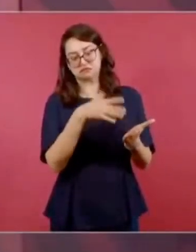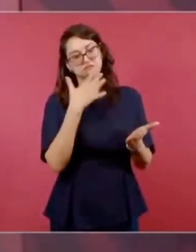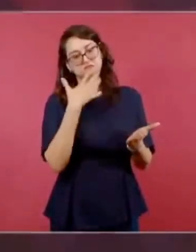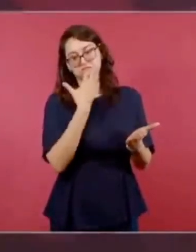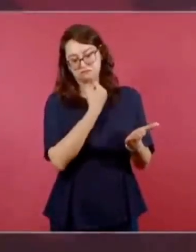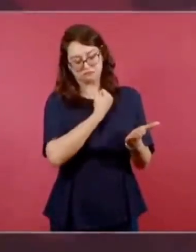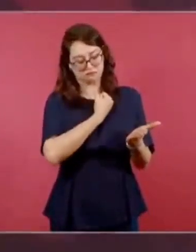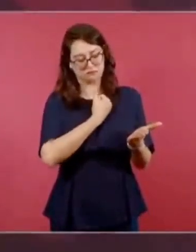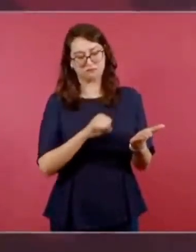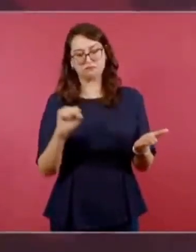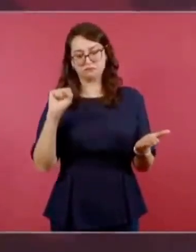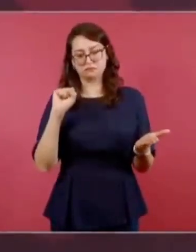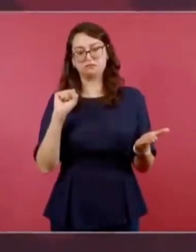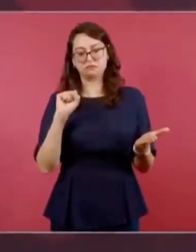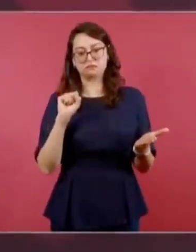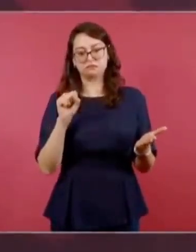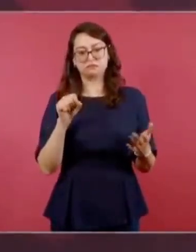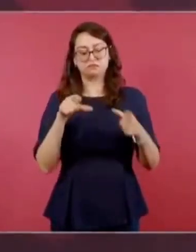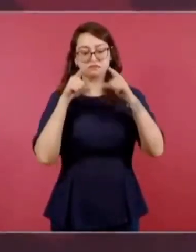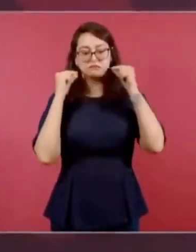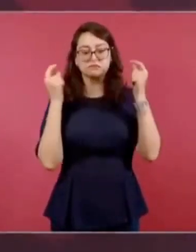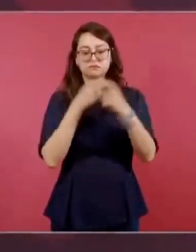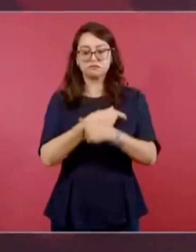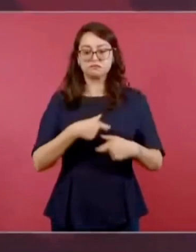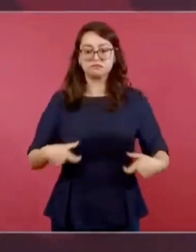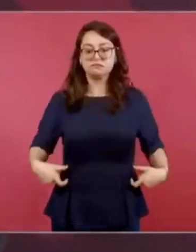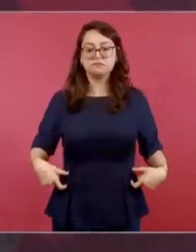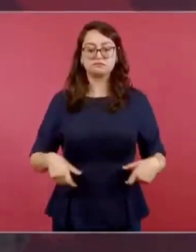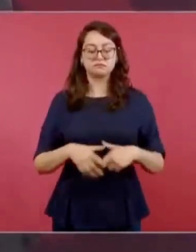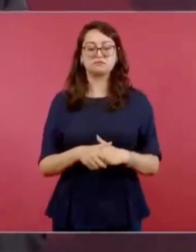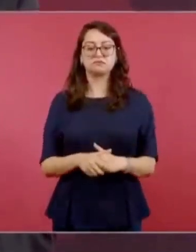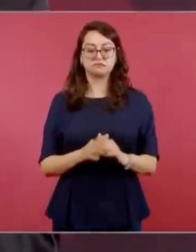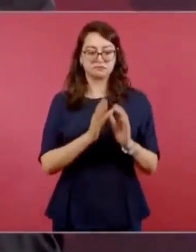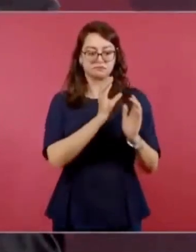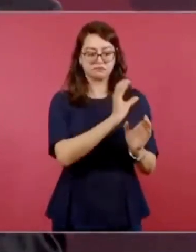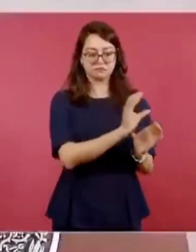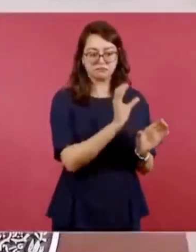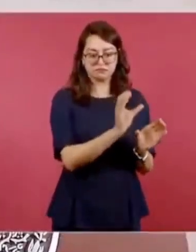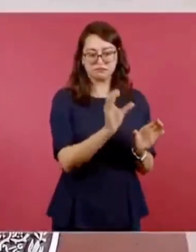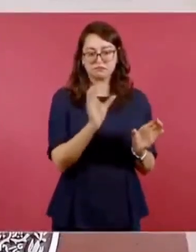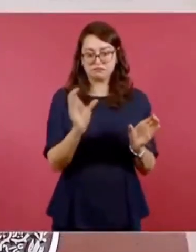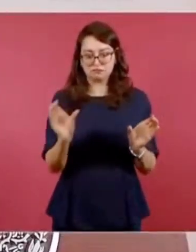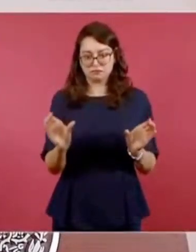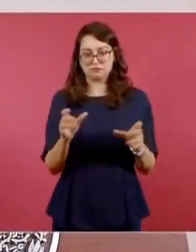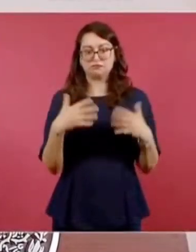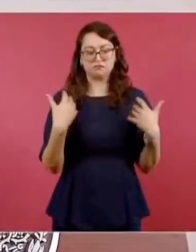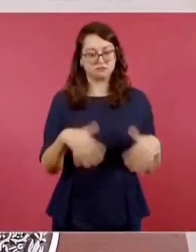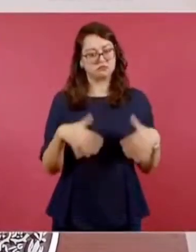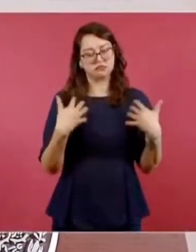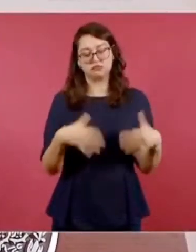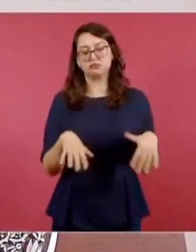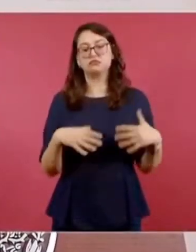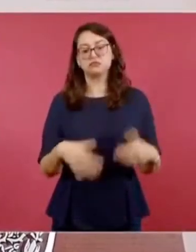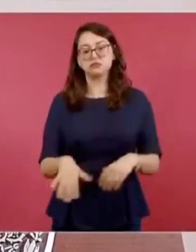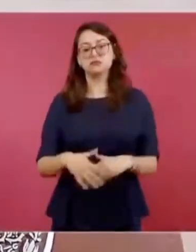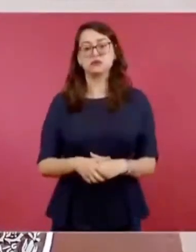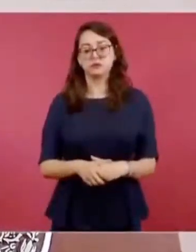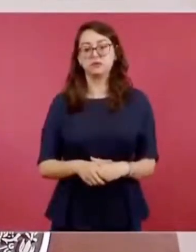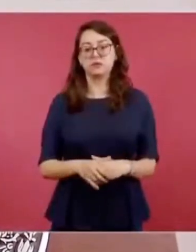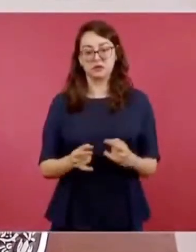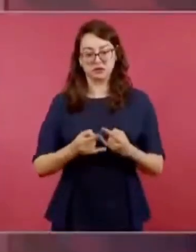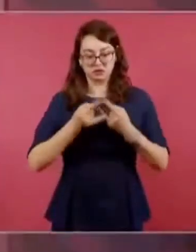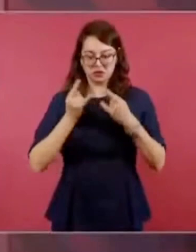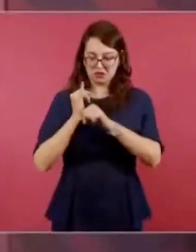sobre Villa, en los tomos de Freddy Katz, gran